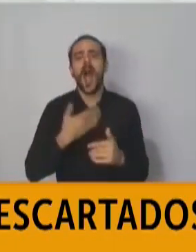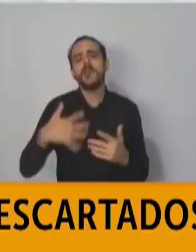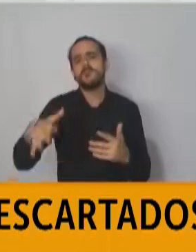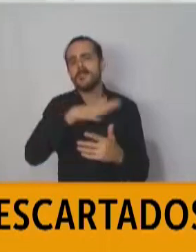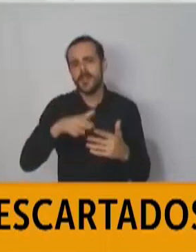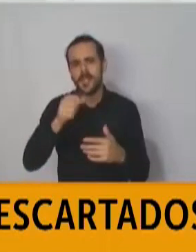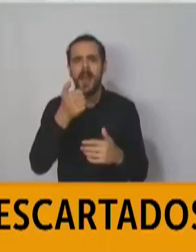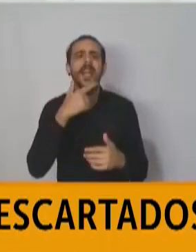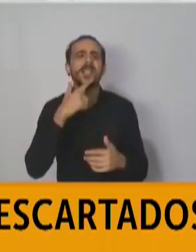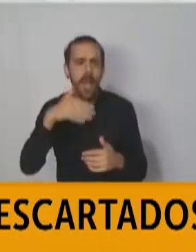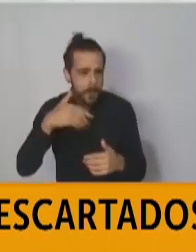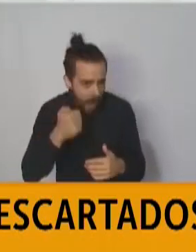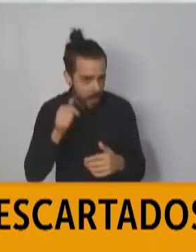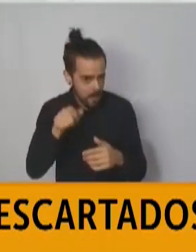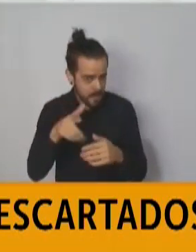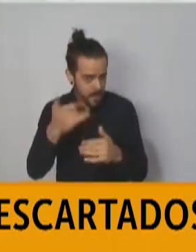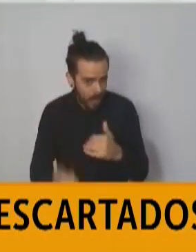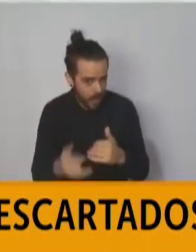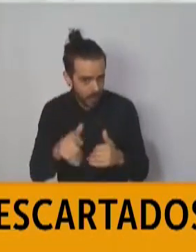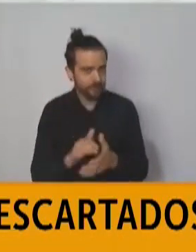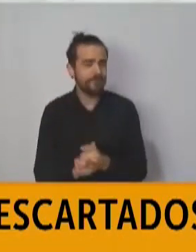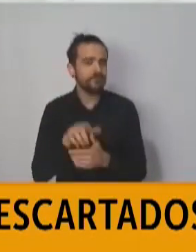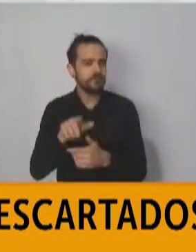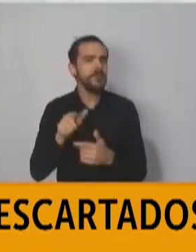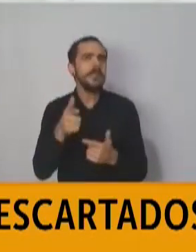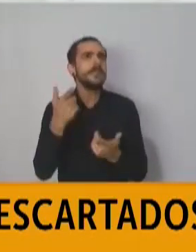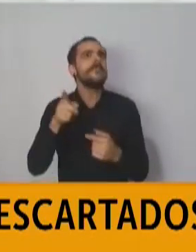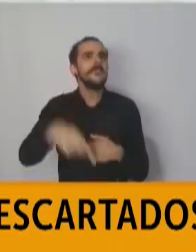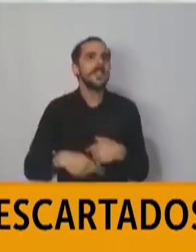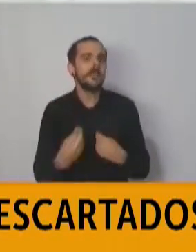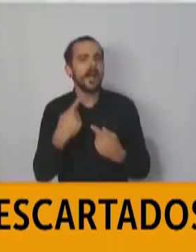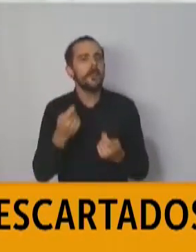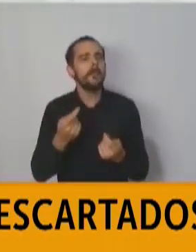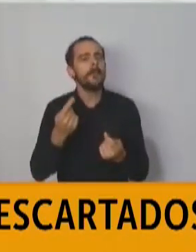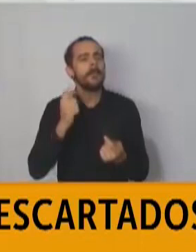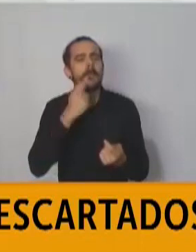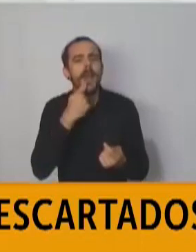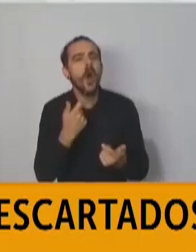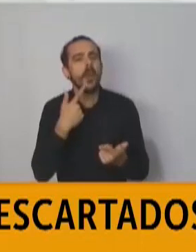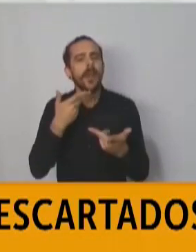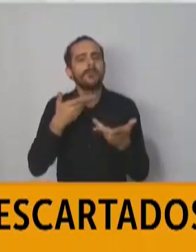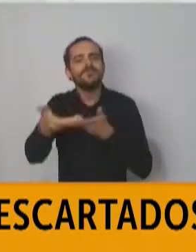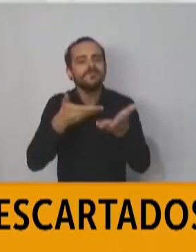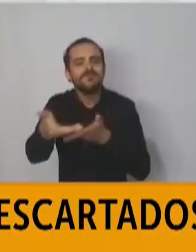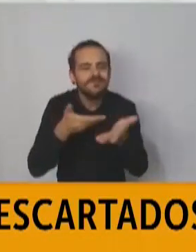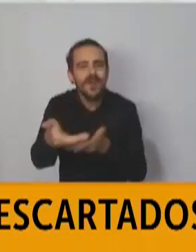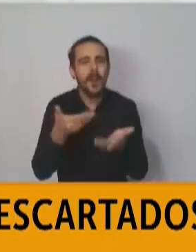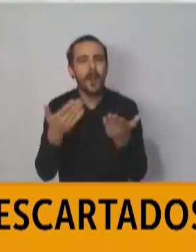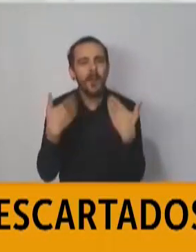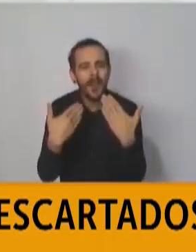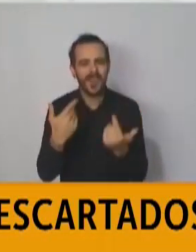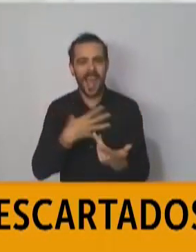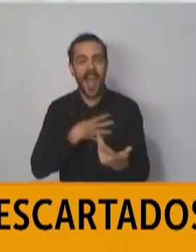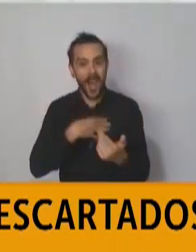de trabajo mucho más productivo y más cercano para que el docente